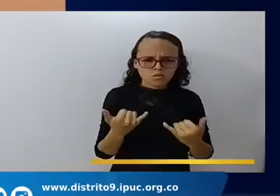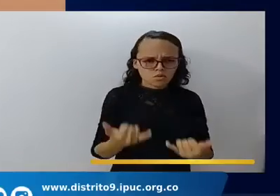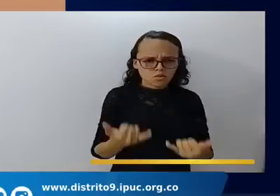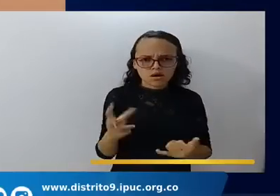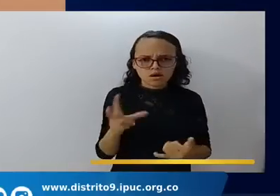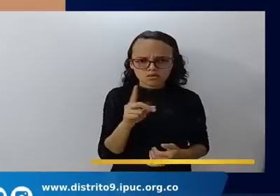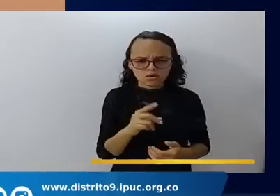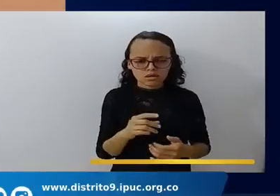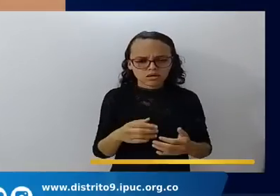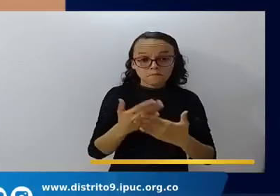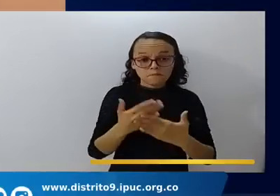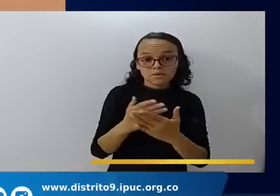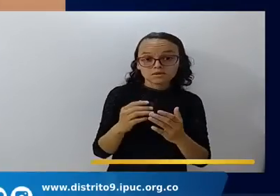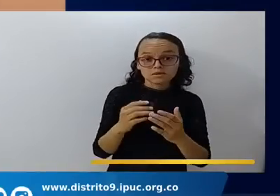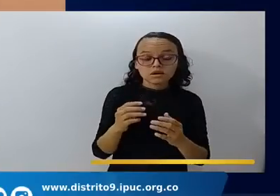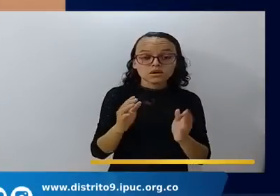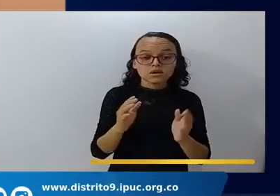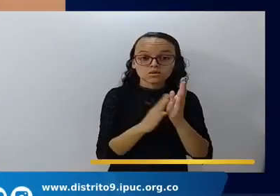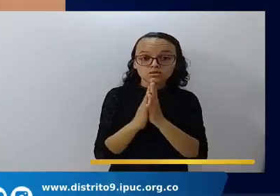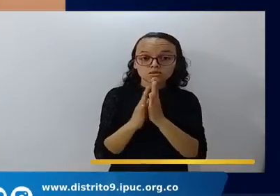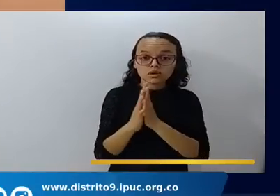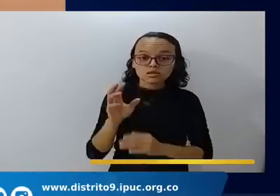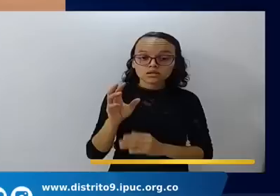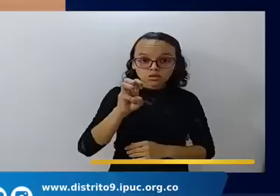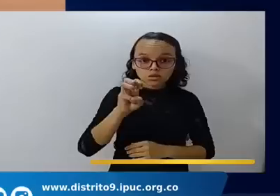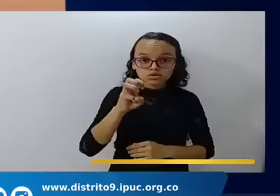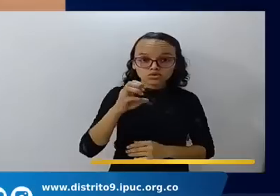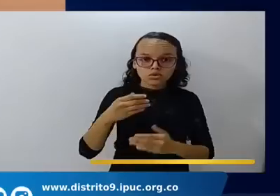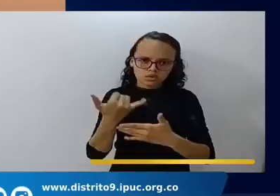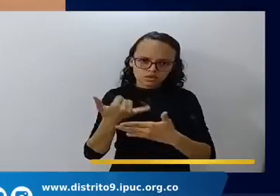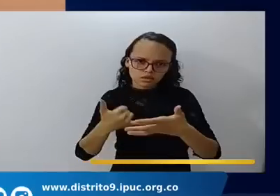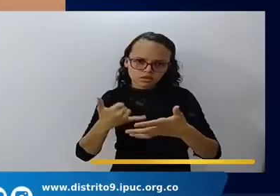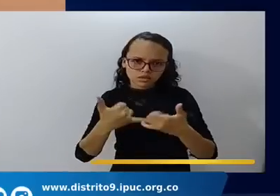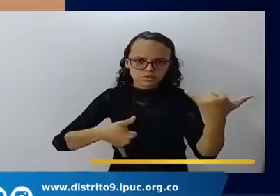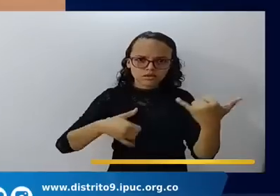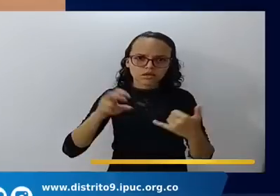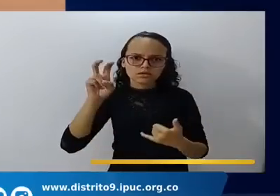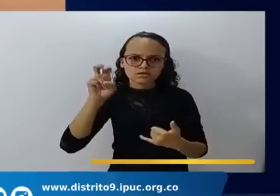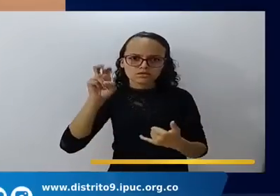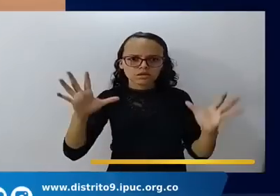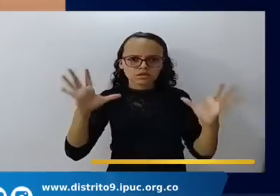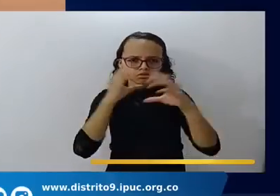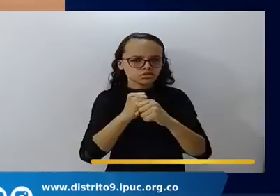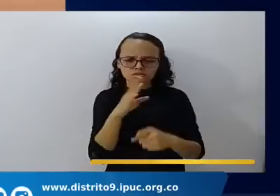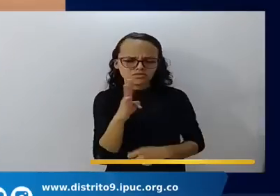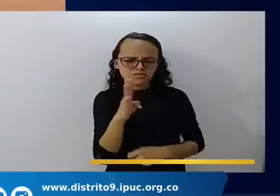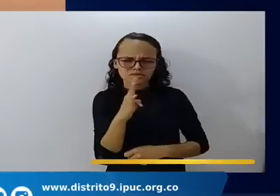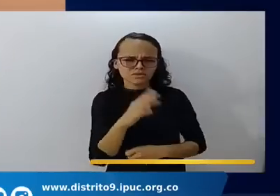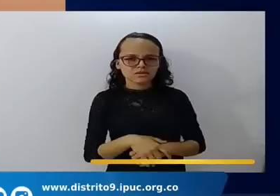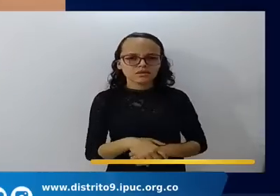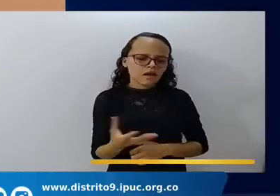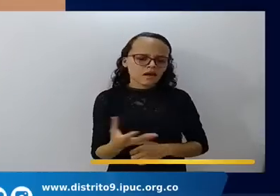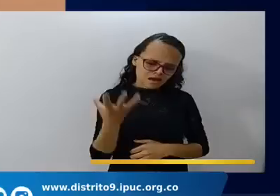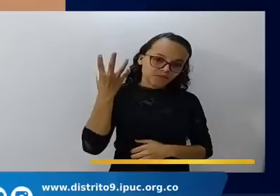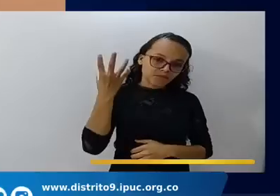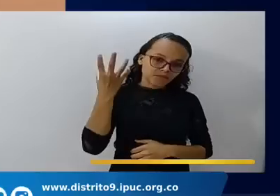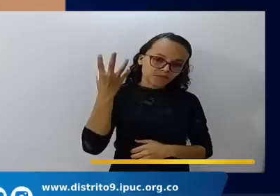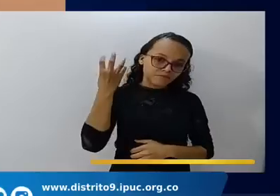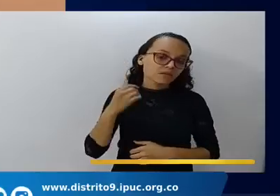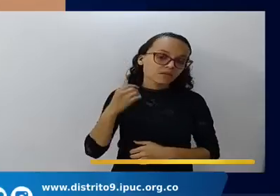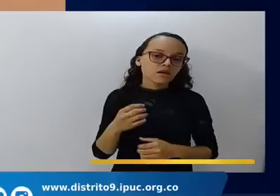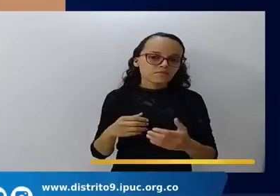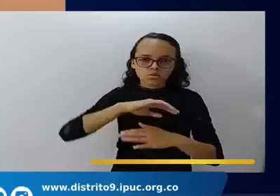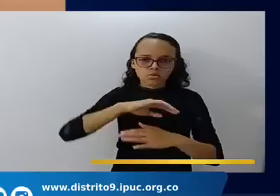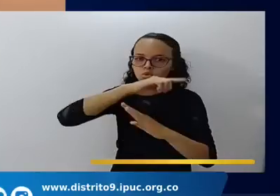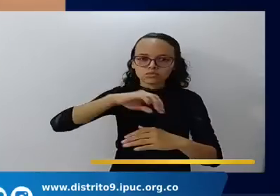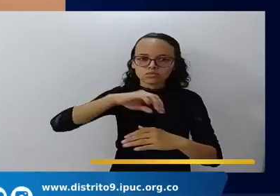comienza a las ocho, termina a las once, termina a las doce, eso es acostarse tarde. Claro, que se vale no orar, una hora,